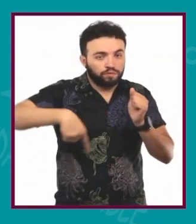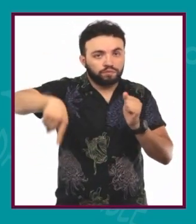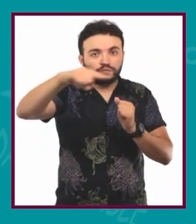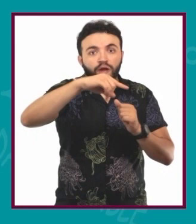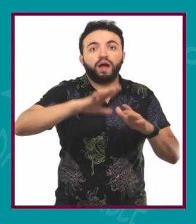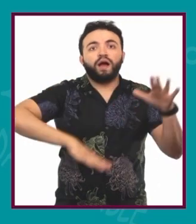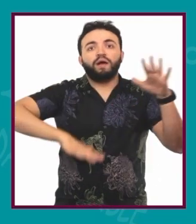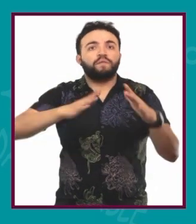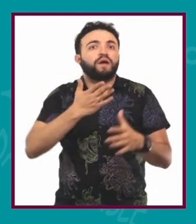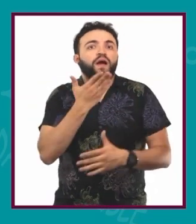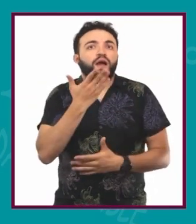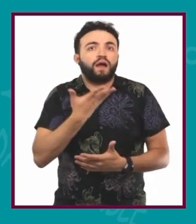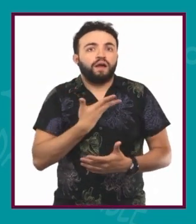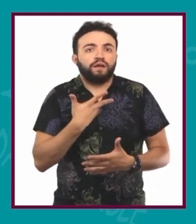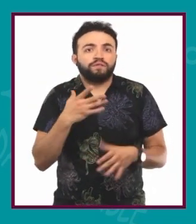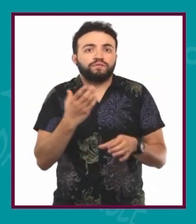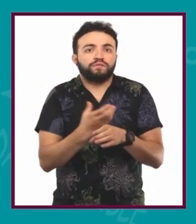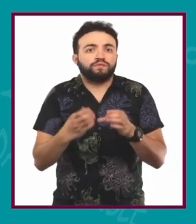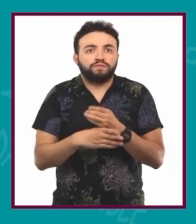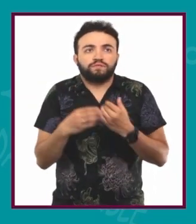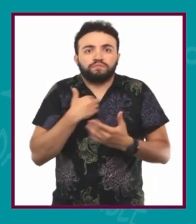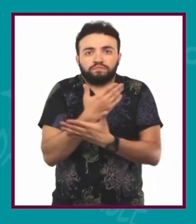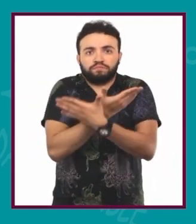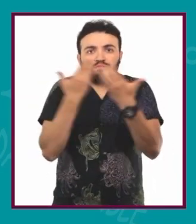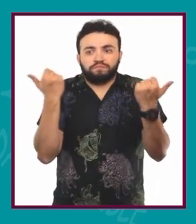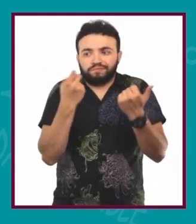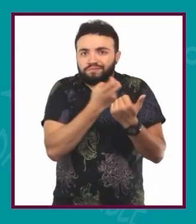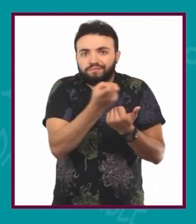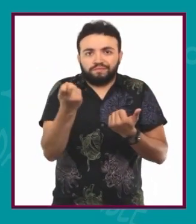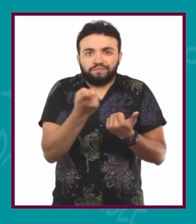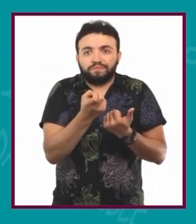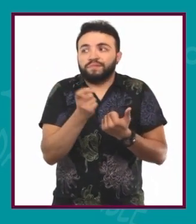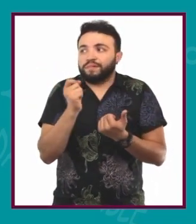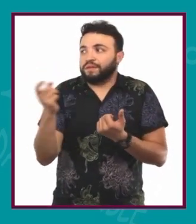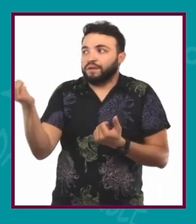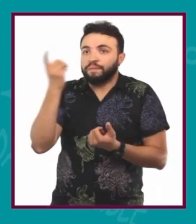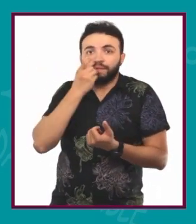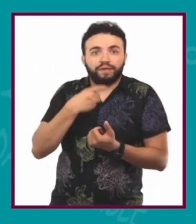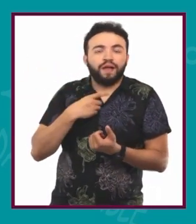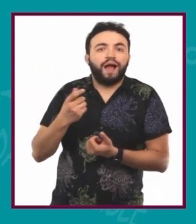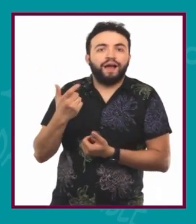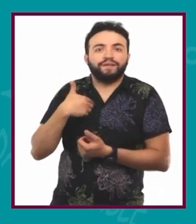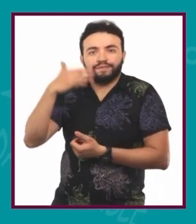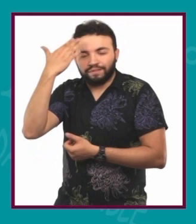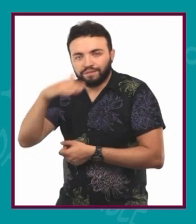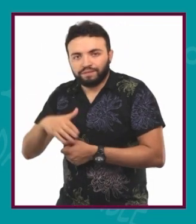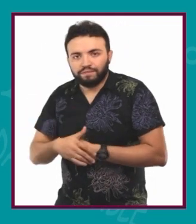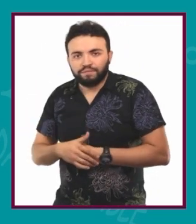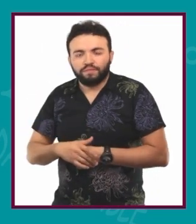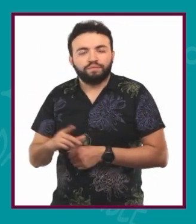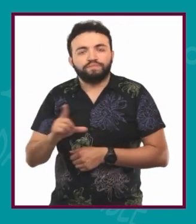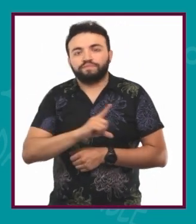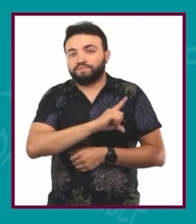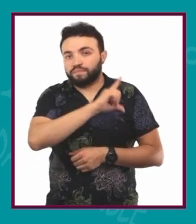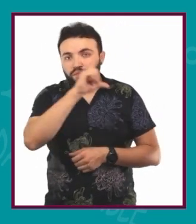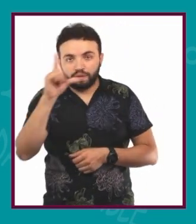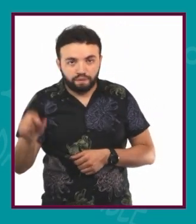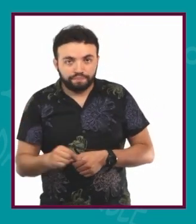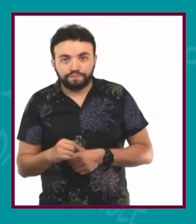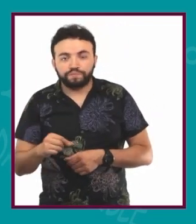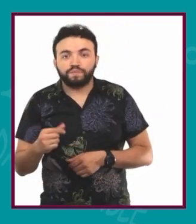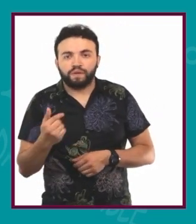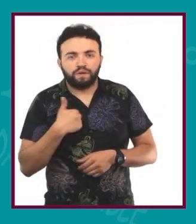veces hay cosas que no sabemos de nosotros mismos si no es a través de los otros que nos dicen. Y el siguiente rasgo, que me parece muy importante,